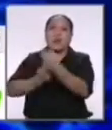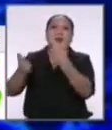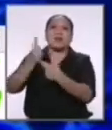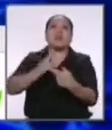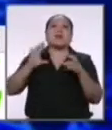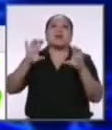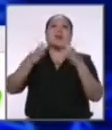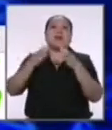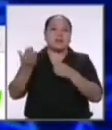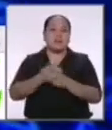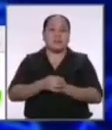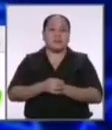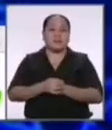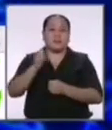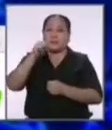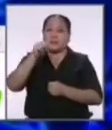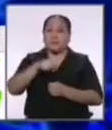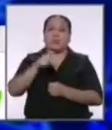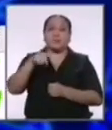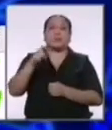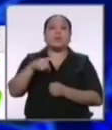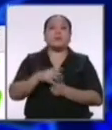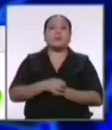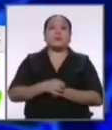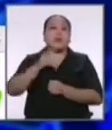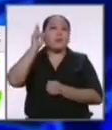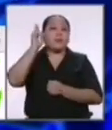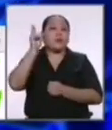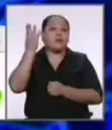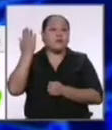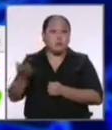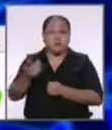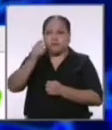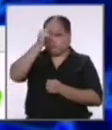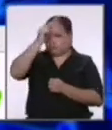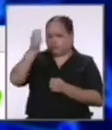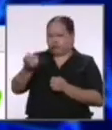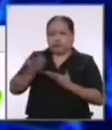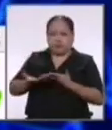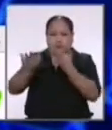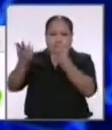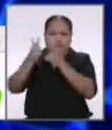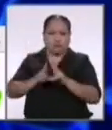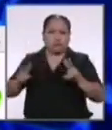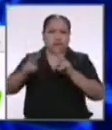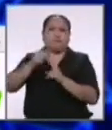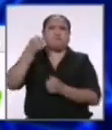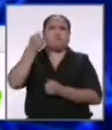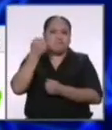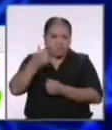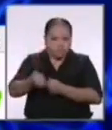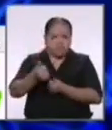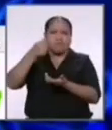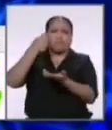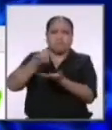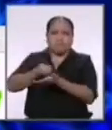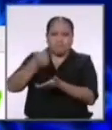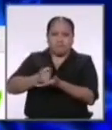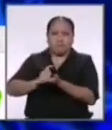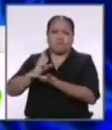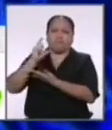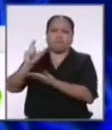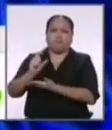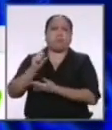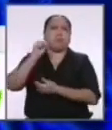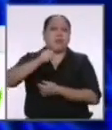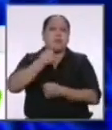presencial a clases por supuesto necesitamos maestros reconocidos valorados y bien remunerados por eso nuestro compromiso es